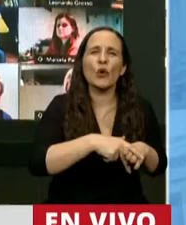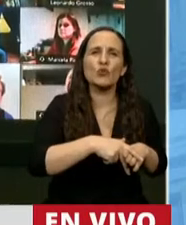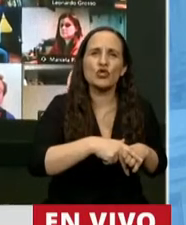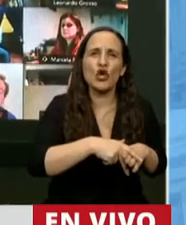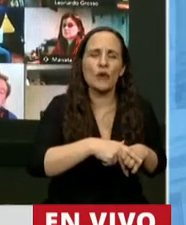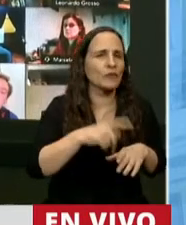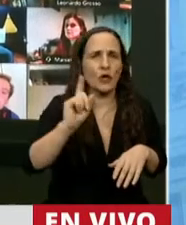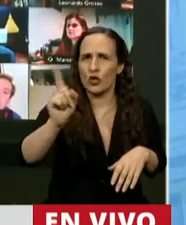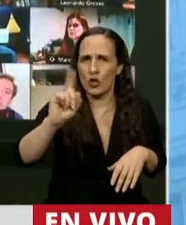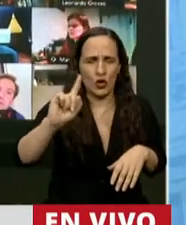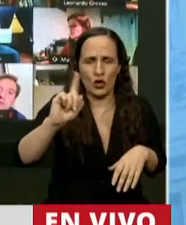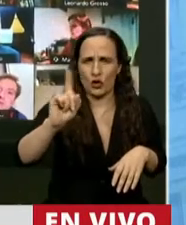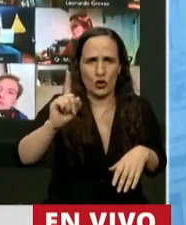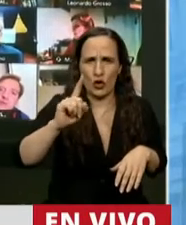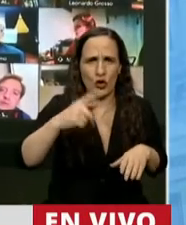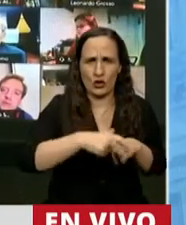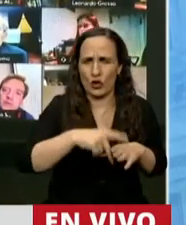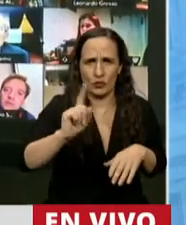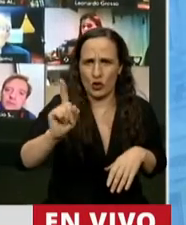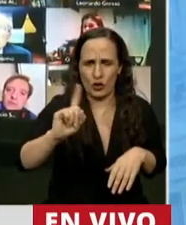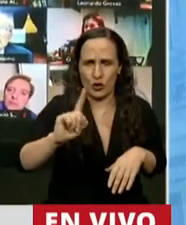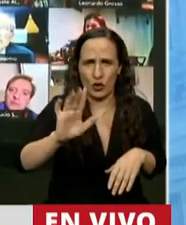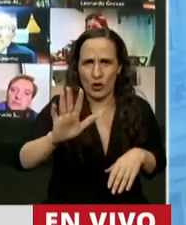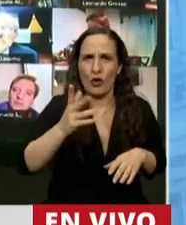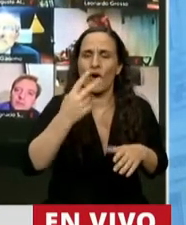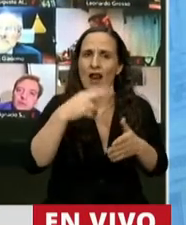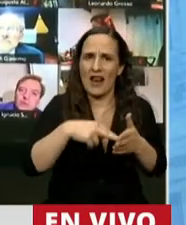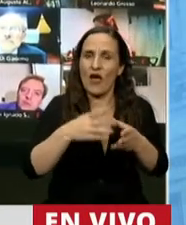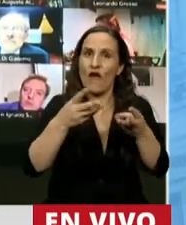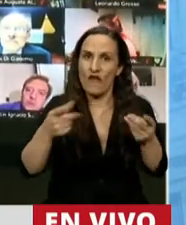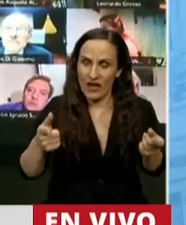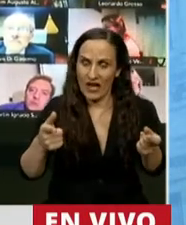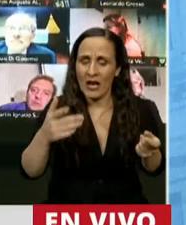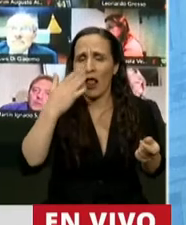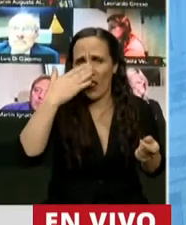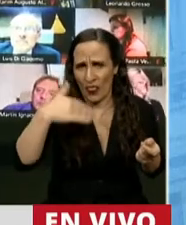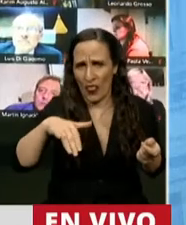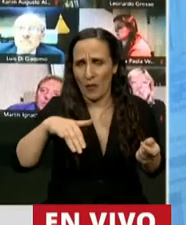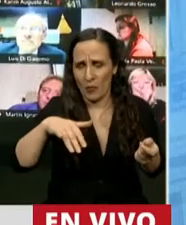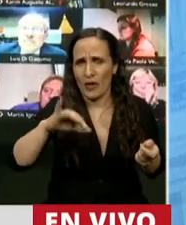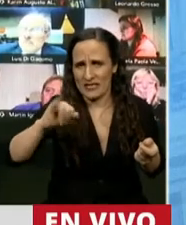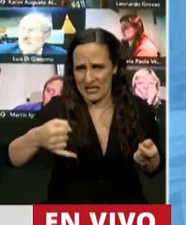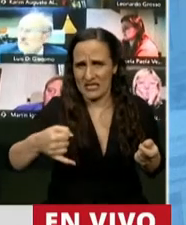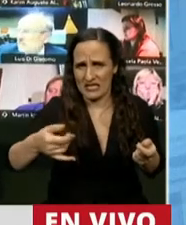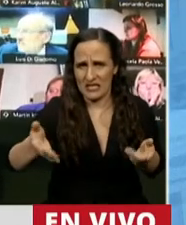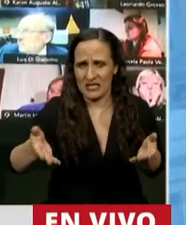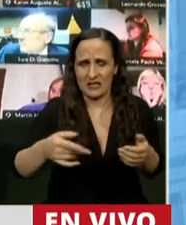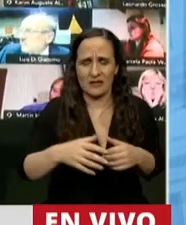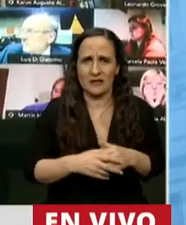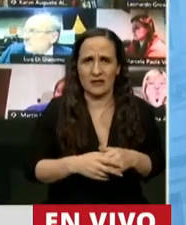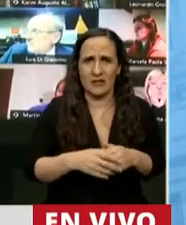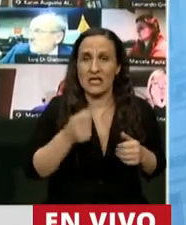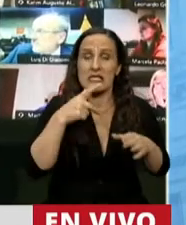acá en el recinto. No, no voy a dar interrupciones, voy a terminar de leer y después, y después sí, si no, no.